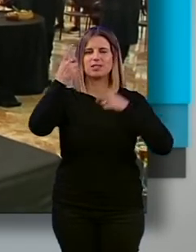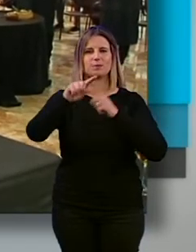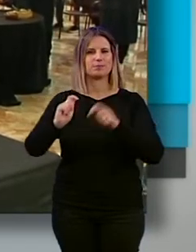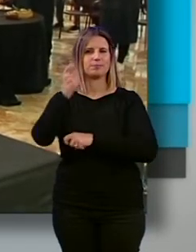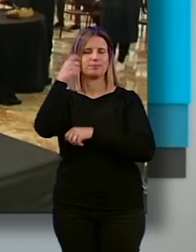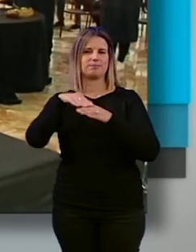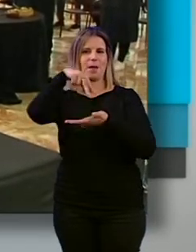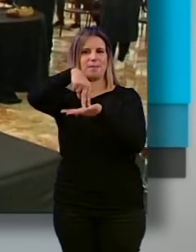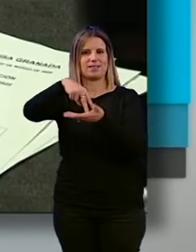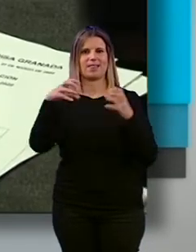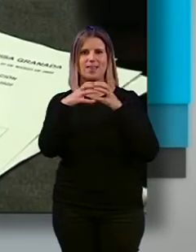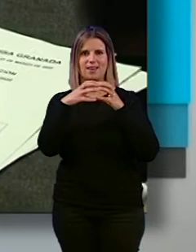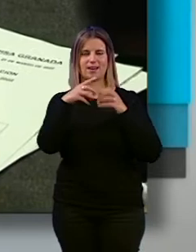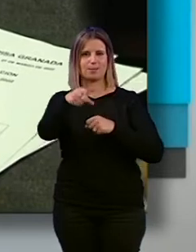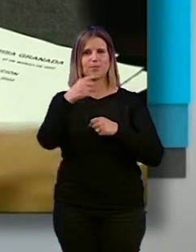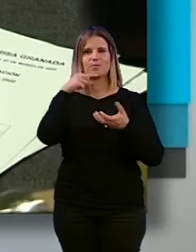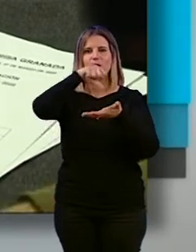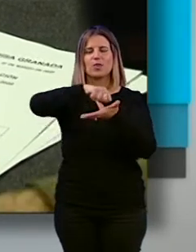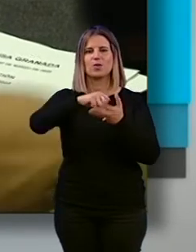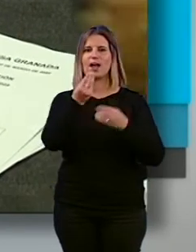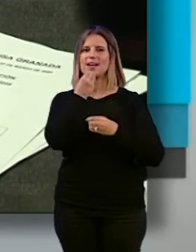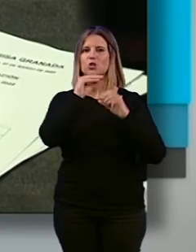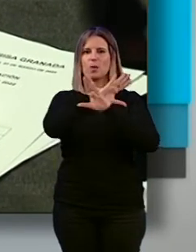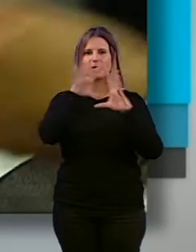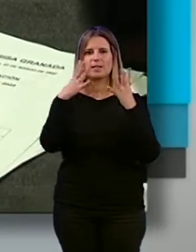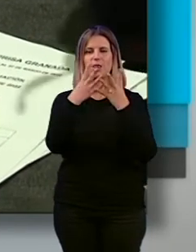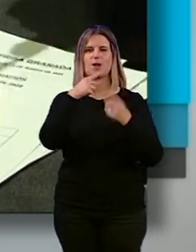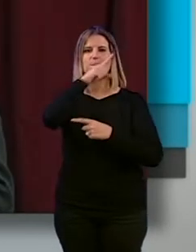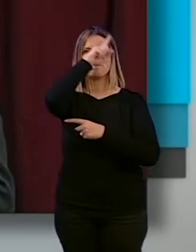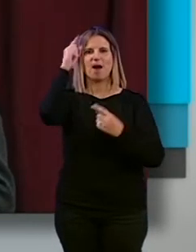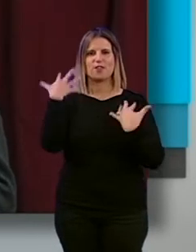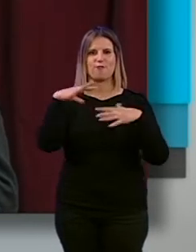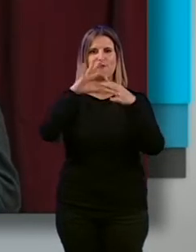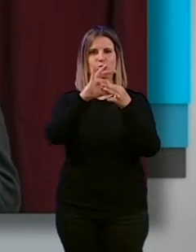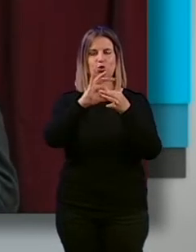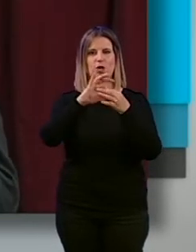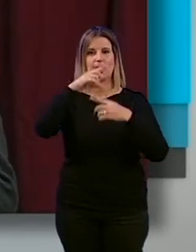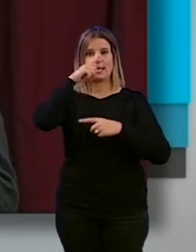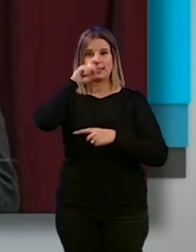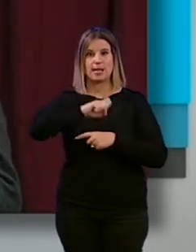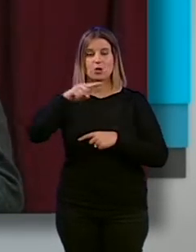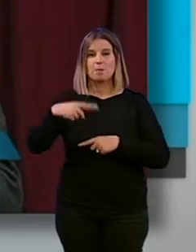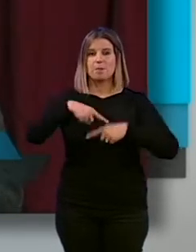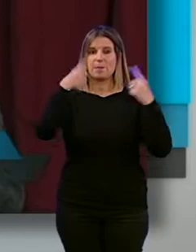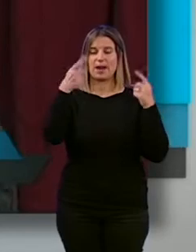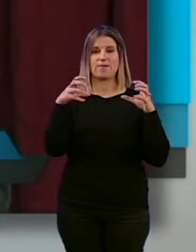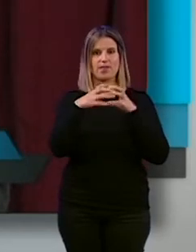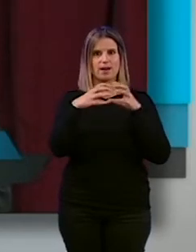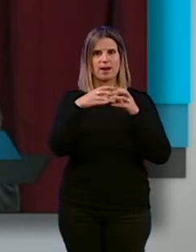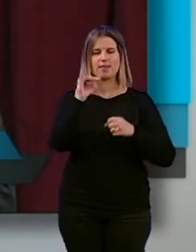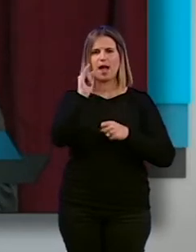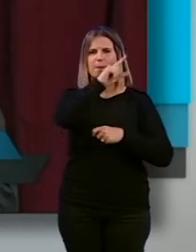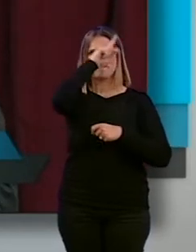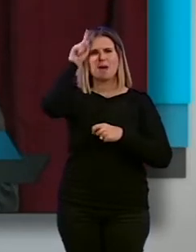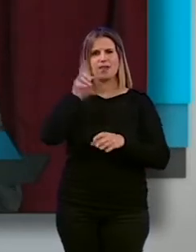de la presencia de Granada en la cita gastronómica internacional Madrid Fusión. Este año por primera vez Granada está en